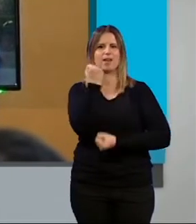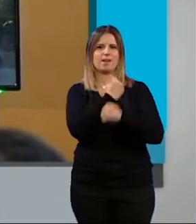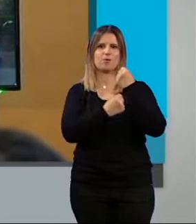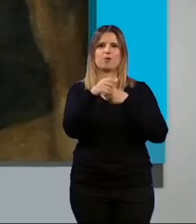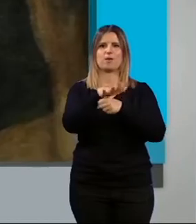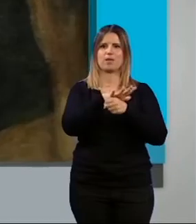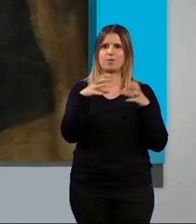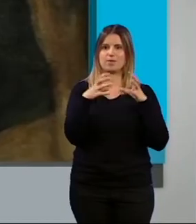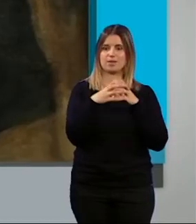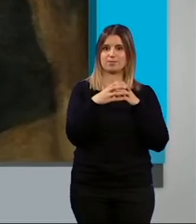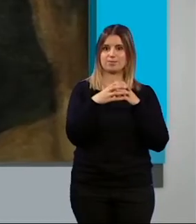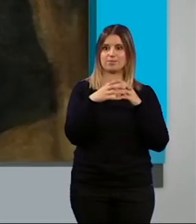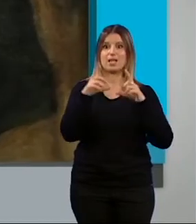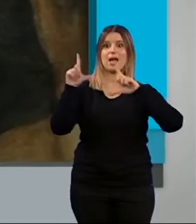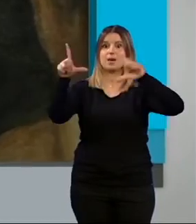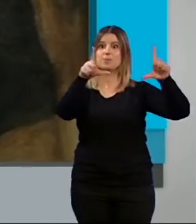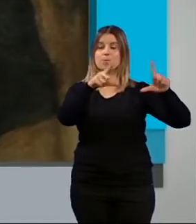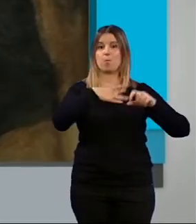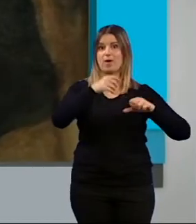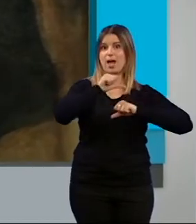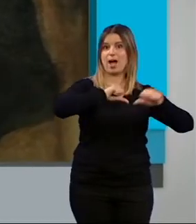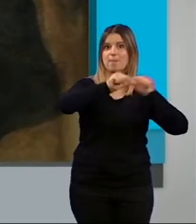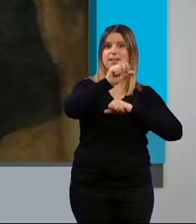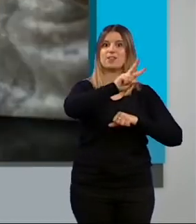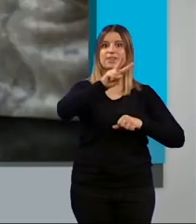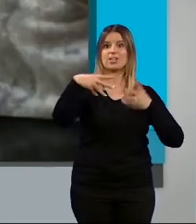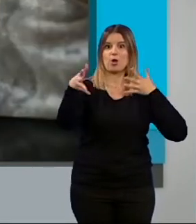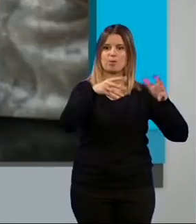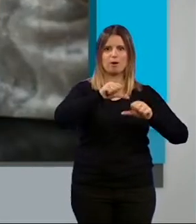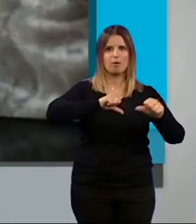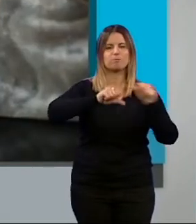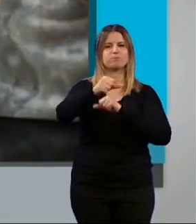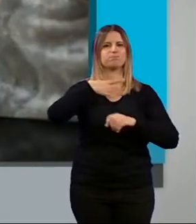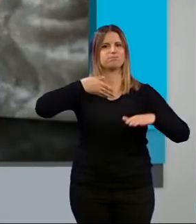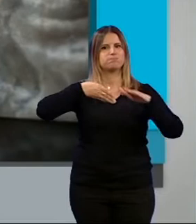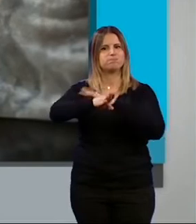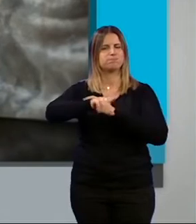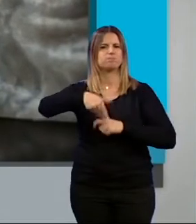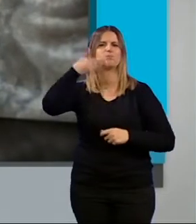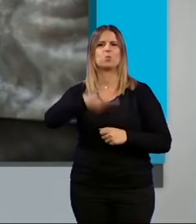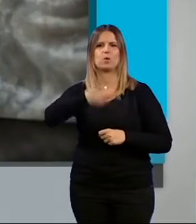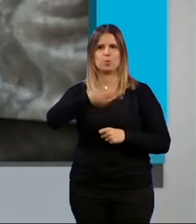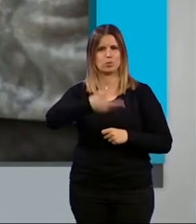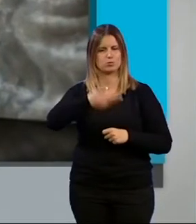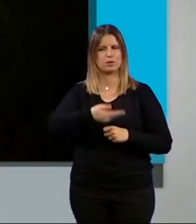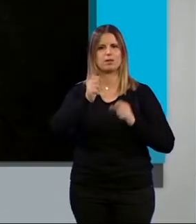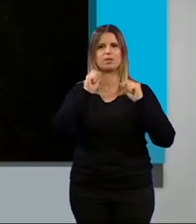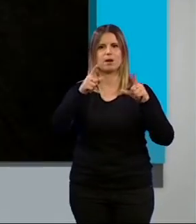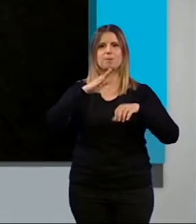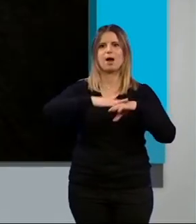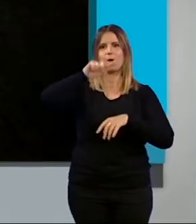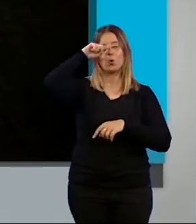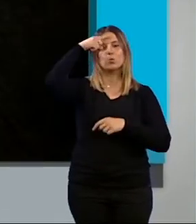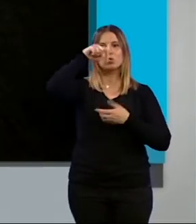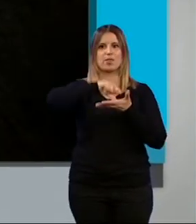provincia La muestra podrá verse a partir del próximo 22 de marzo y supondrá un importante revulsivo a la cultura en la ciudad